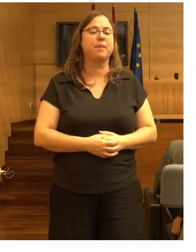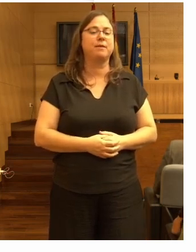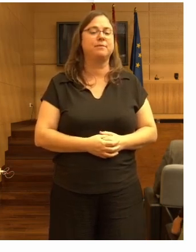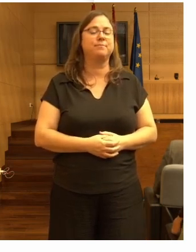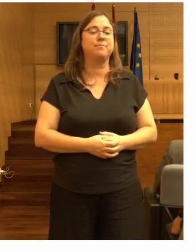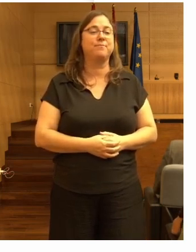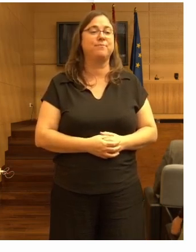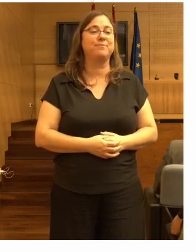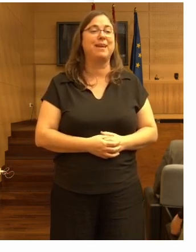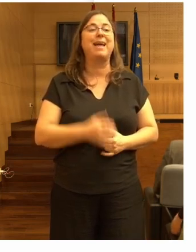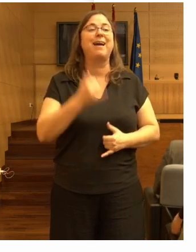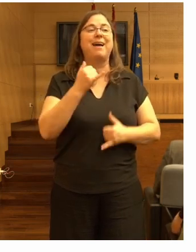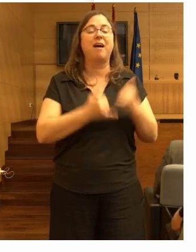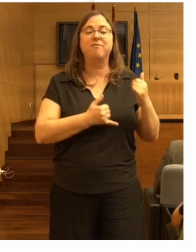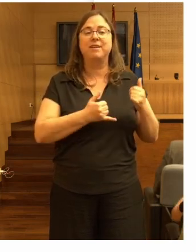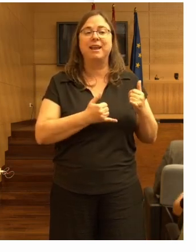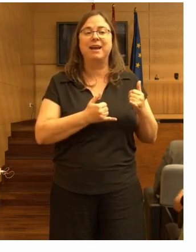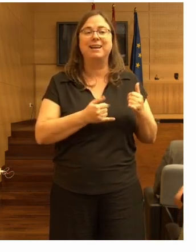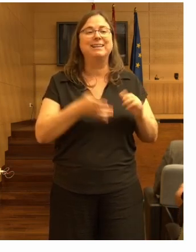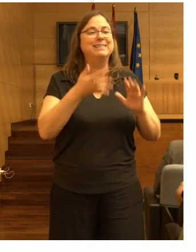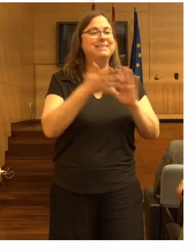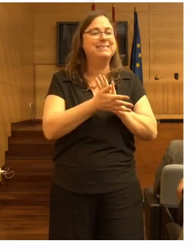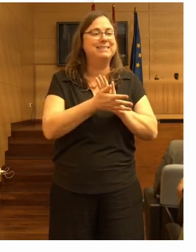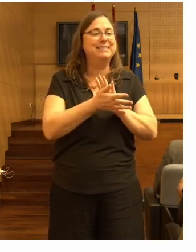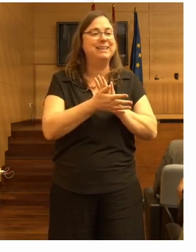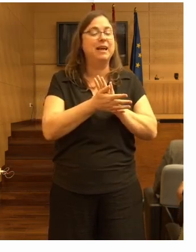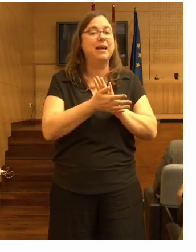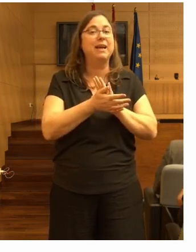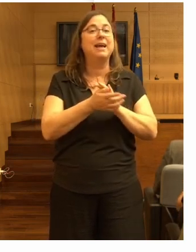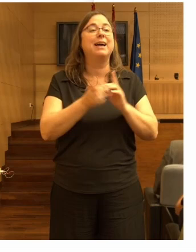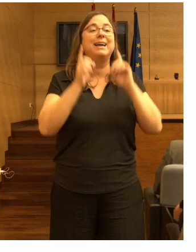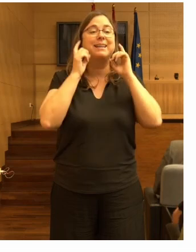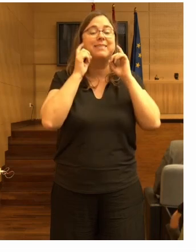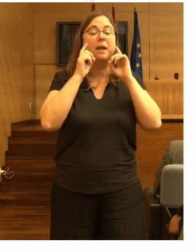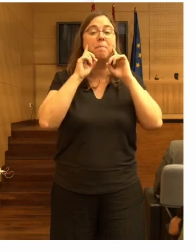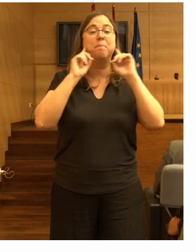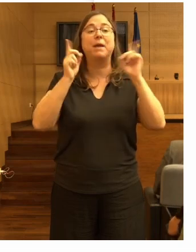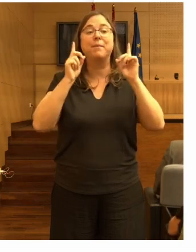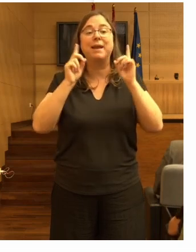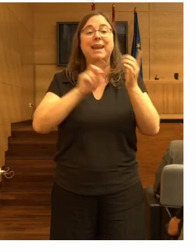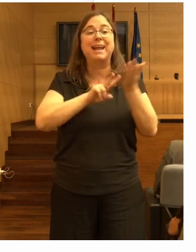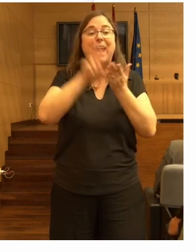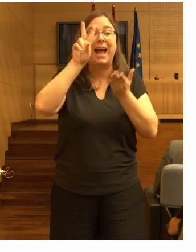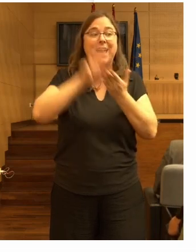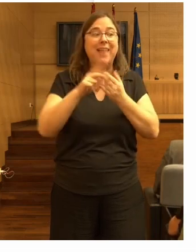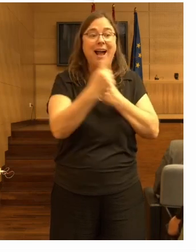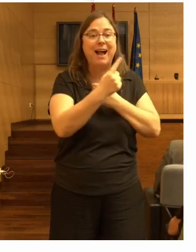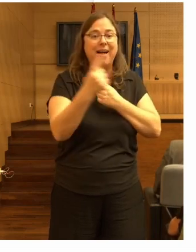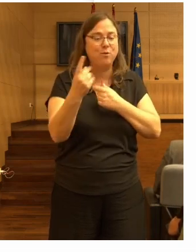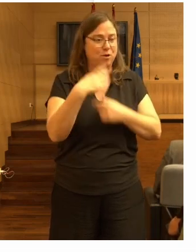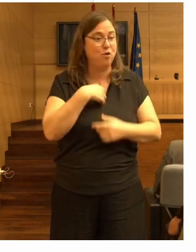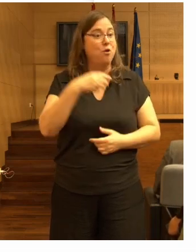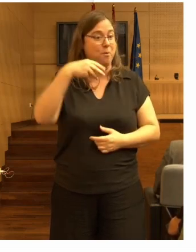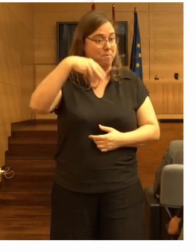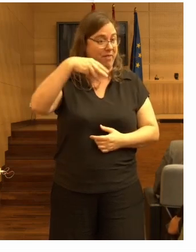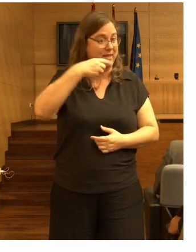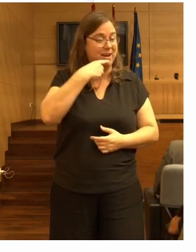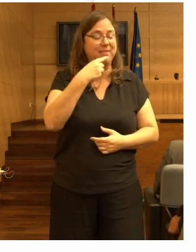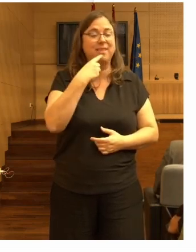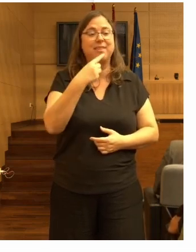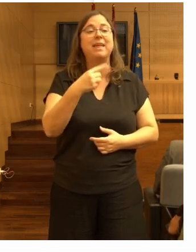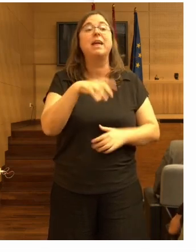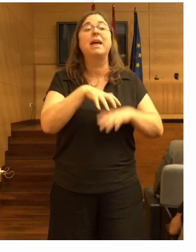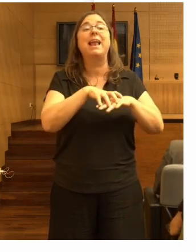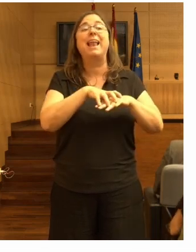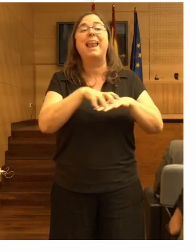así que no se trata de intentar prevenir cada caída porque como decía Nelson Mandela y cito la